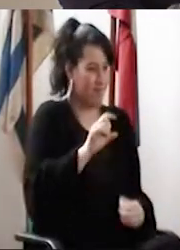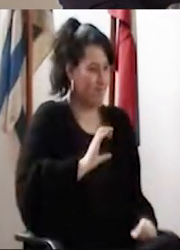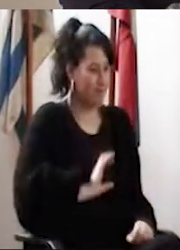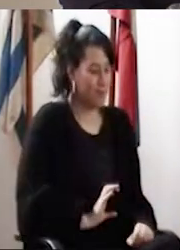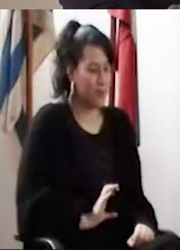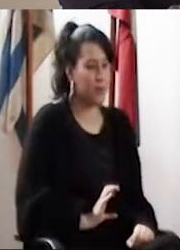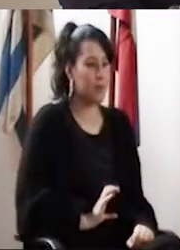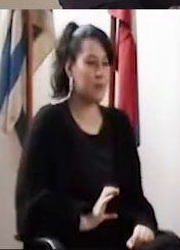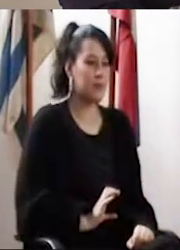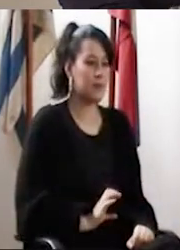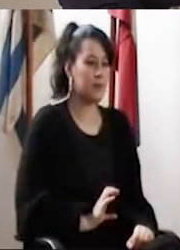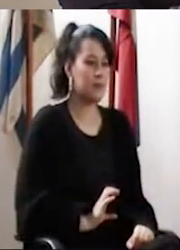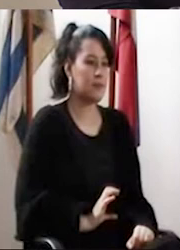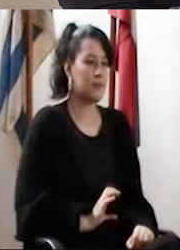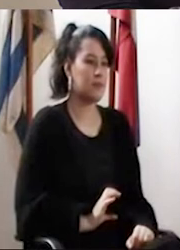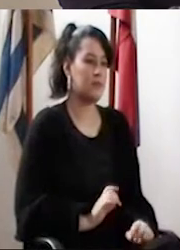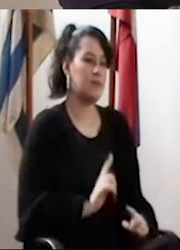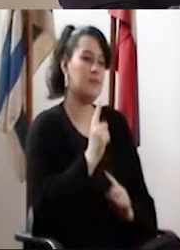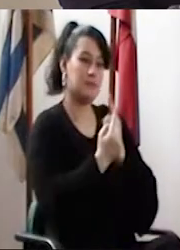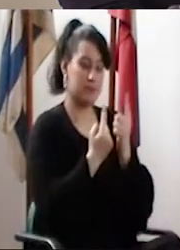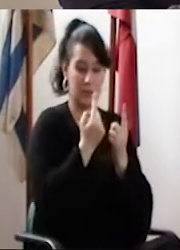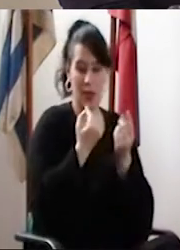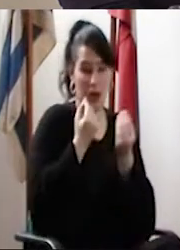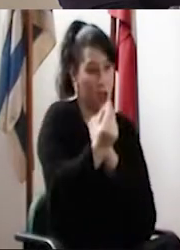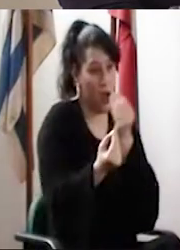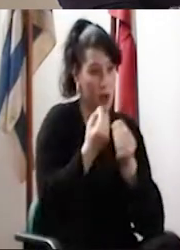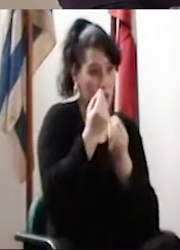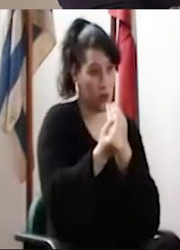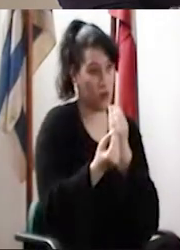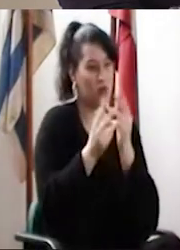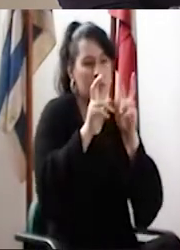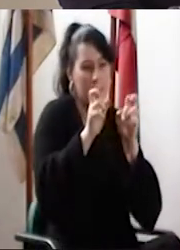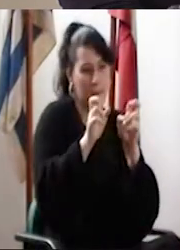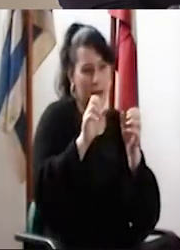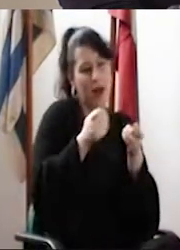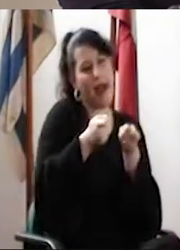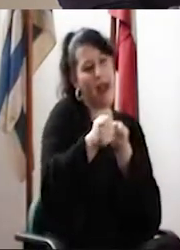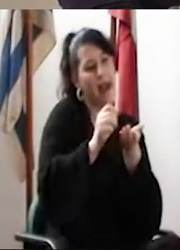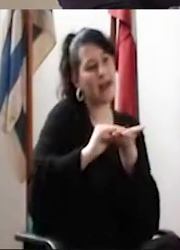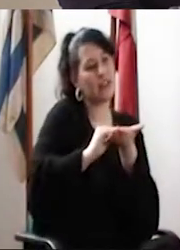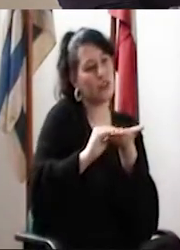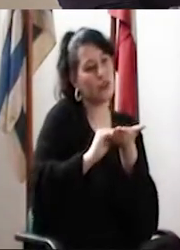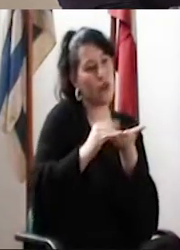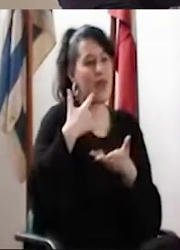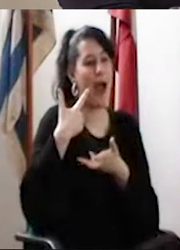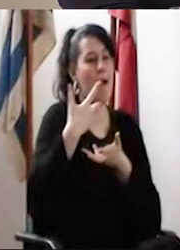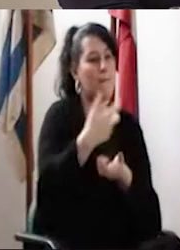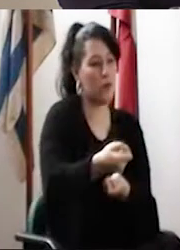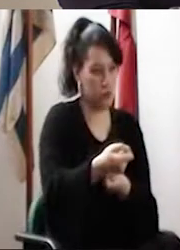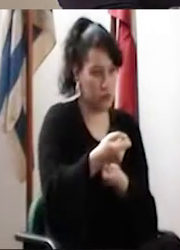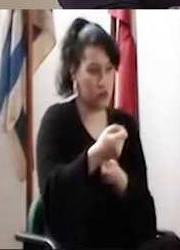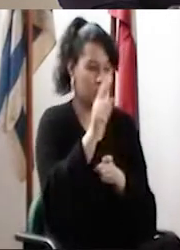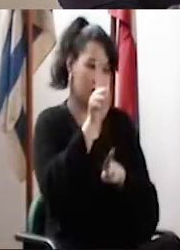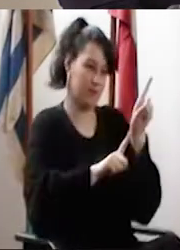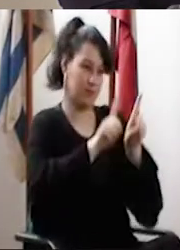particularidad que era la de aquellos cargos asociados fundamentalmente a la gestión en las unidades de